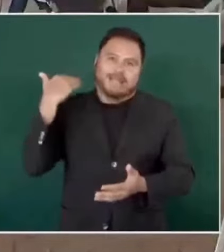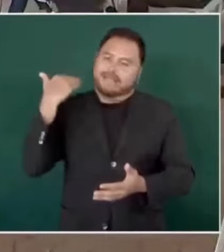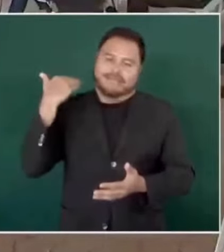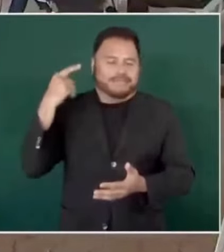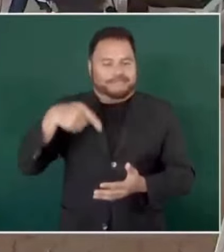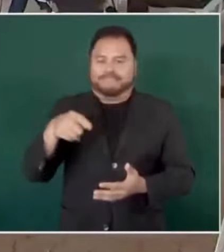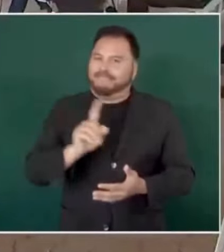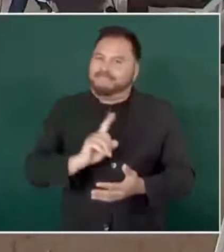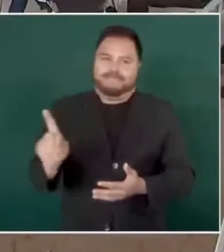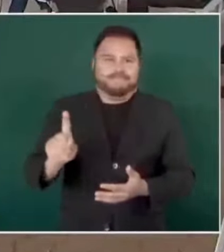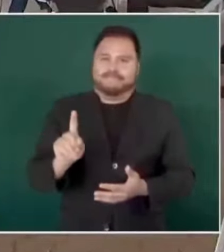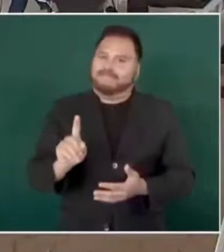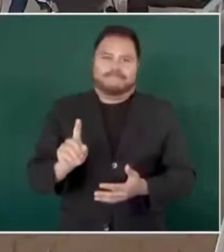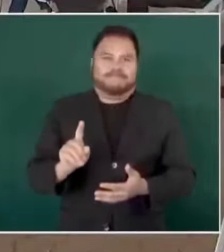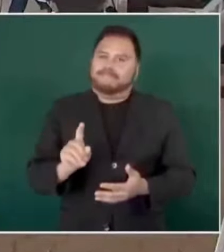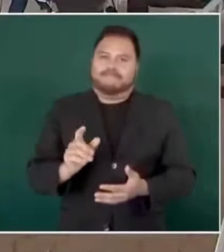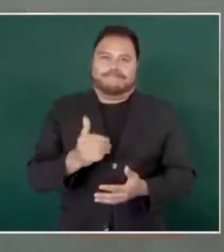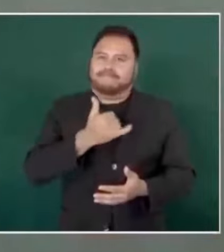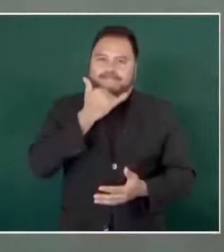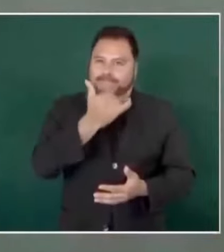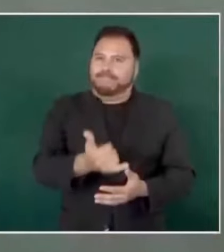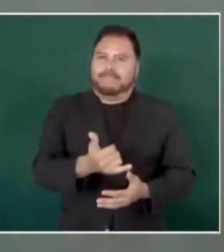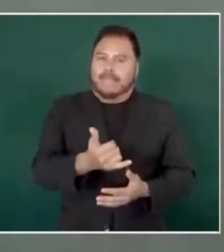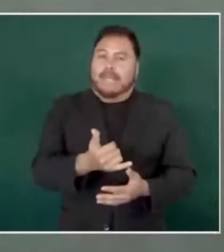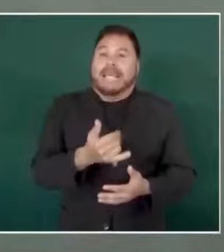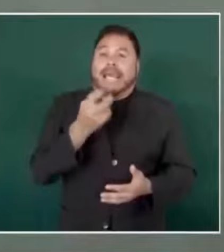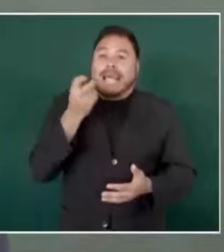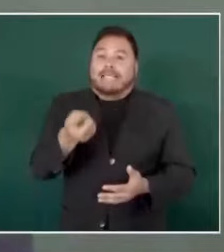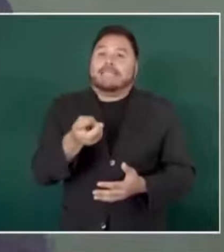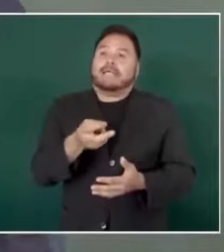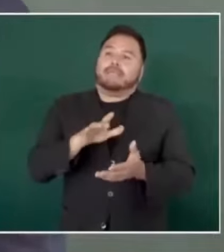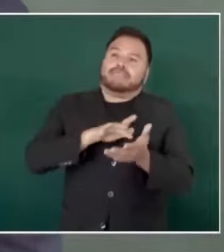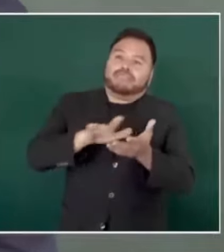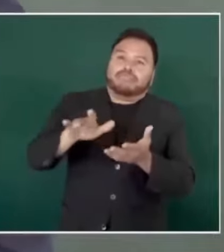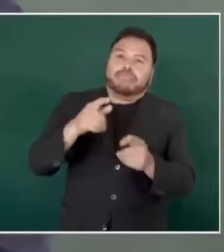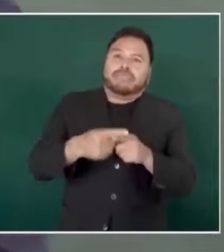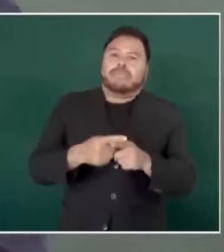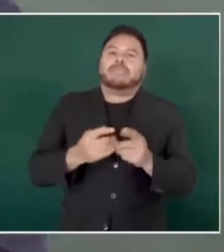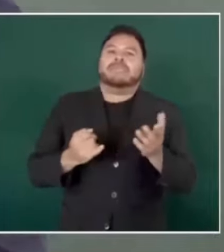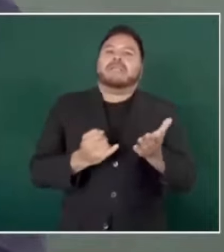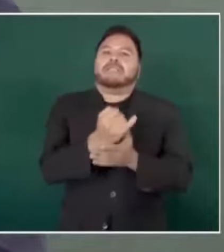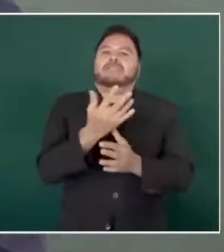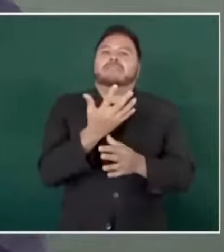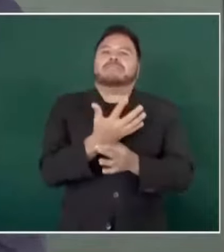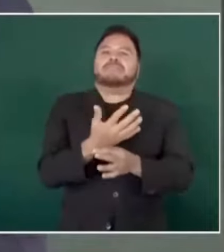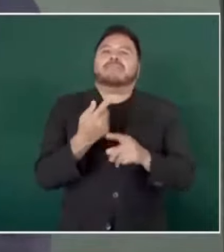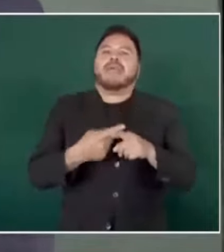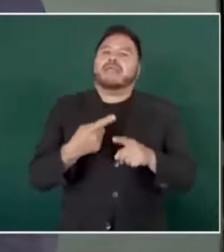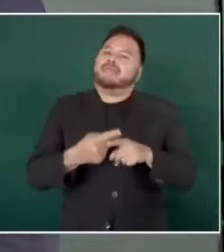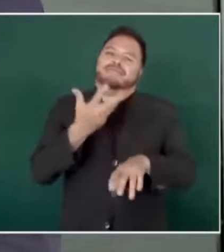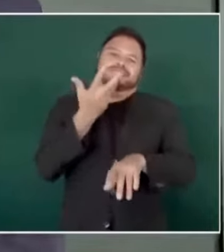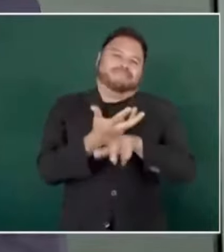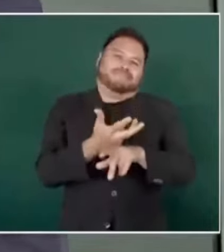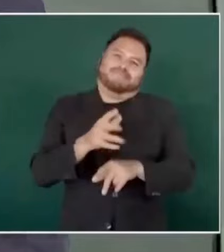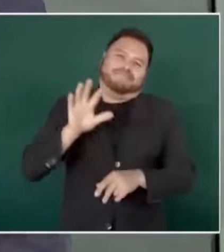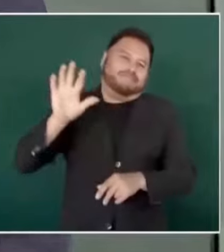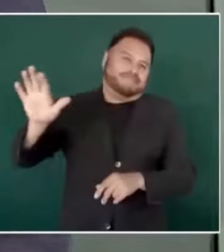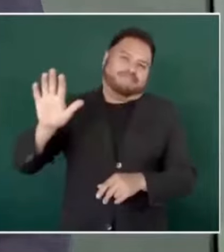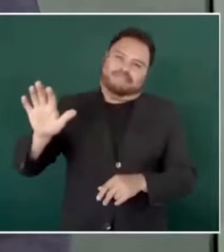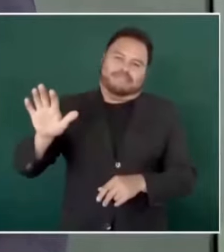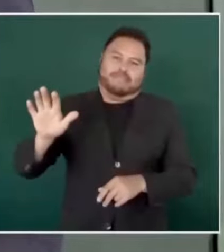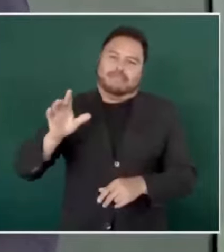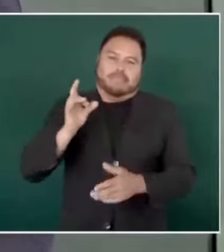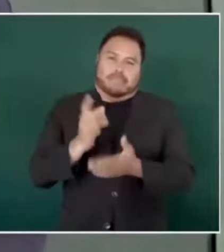a los ciudadanos de Estados Unidos. Estados Unidos, sólo nos reservamos